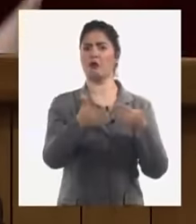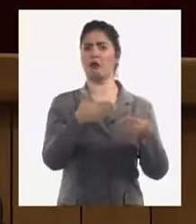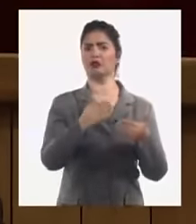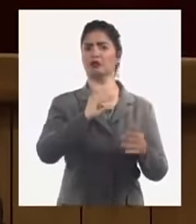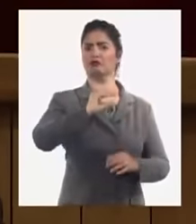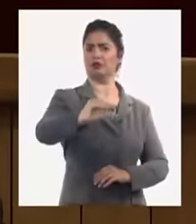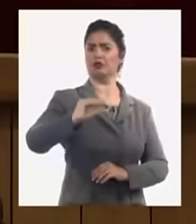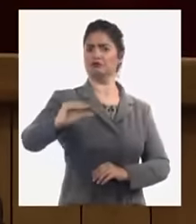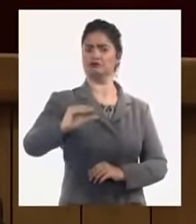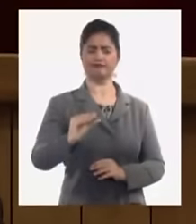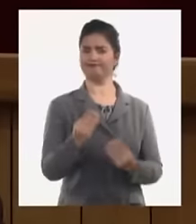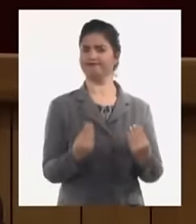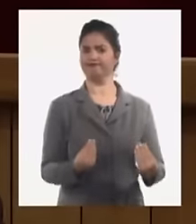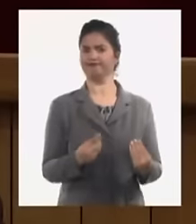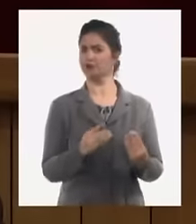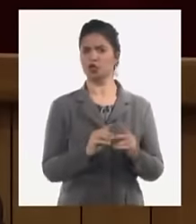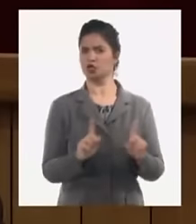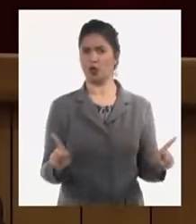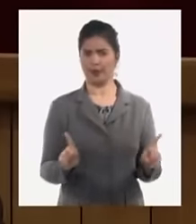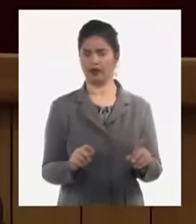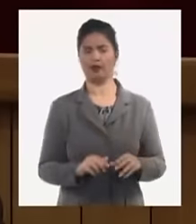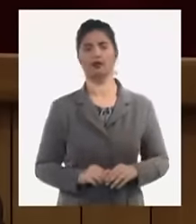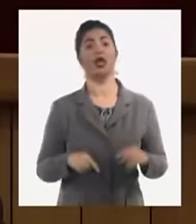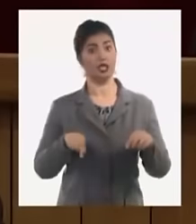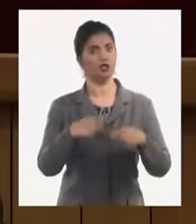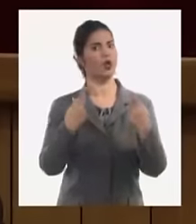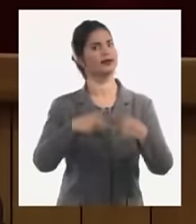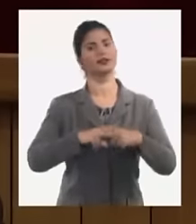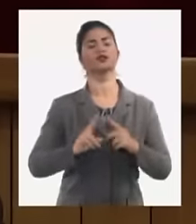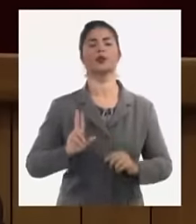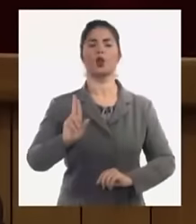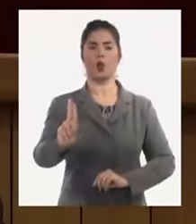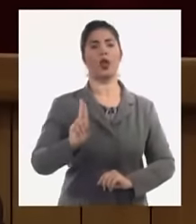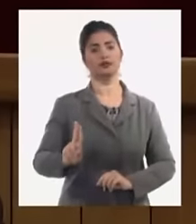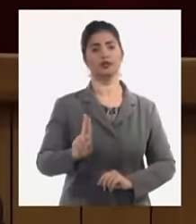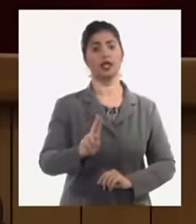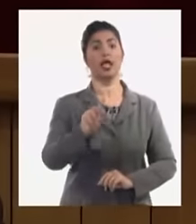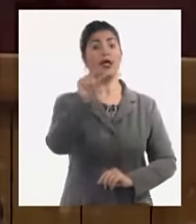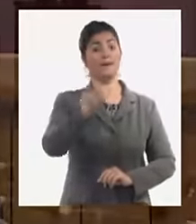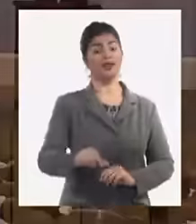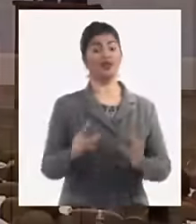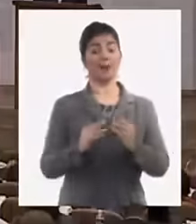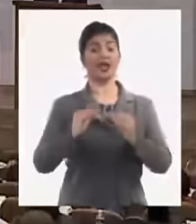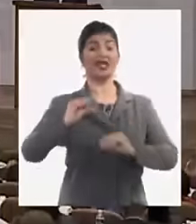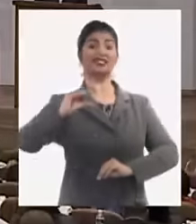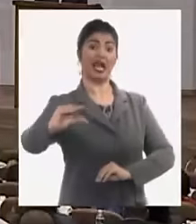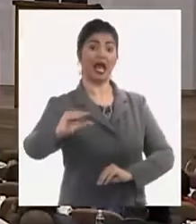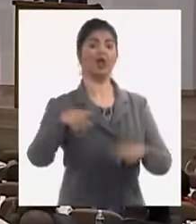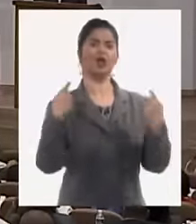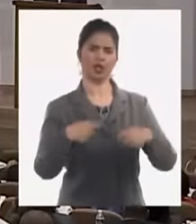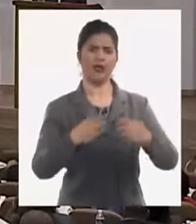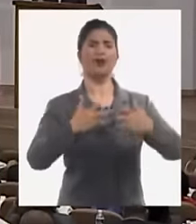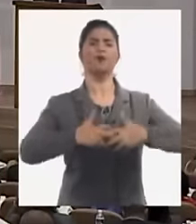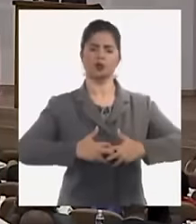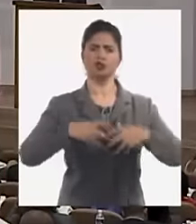que la empresa no tenga pérdida eso hay que resolverlo aquí el que produce la estructura que produzca los colectivos eso no lo pueden